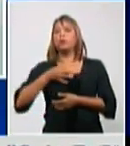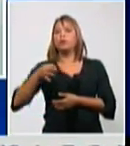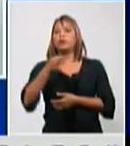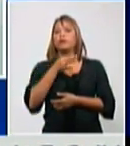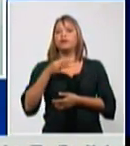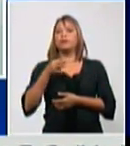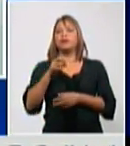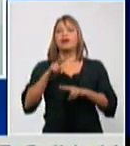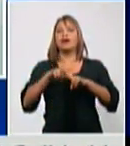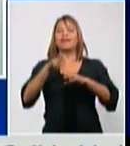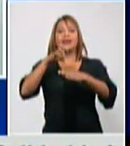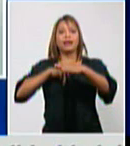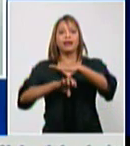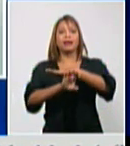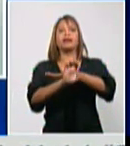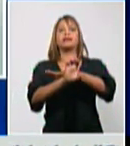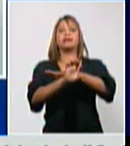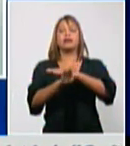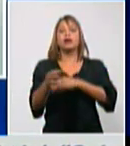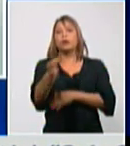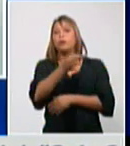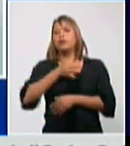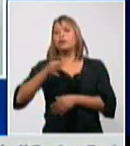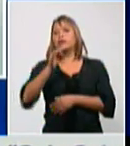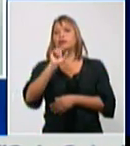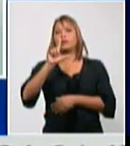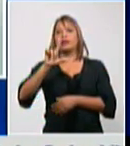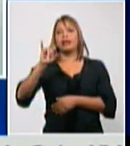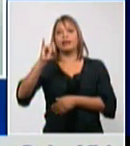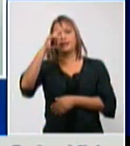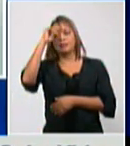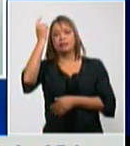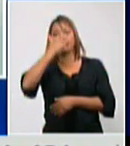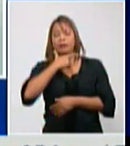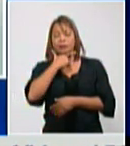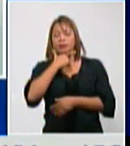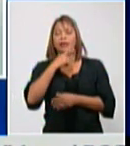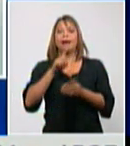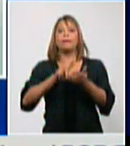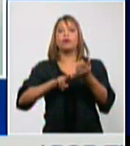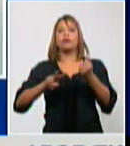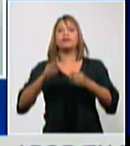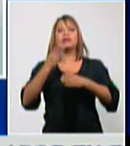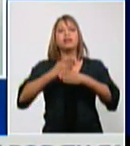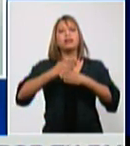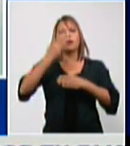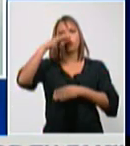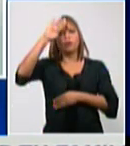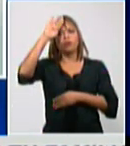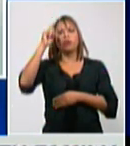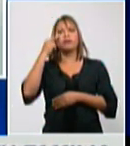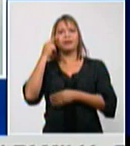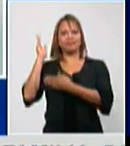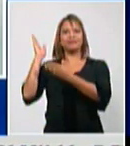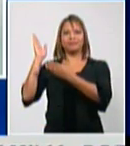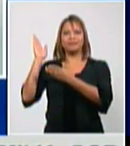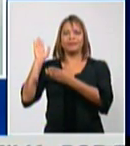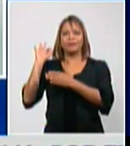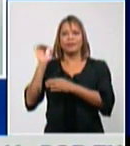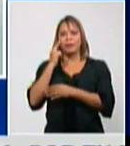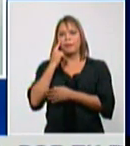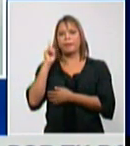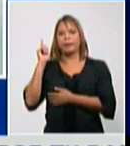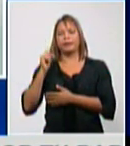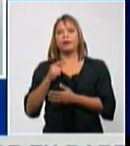del Este el municipio de La Liza en la provincia de Santiago ahí puso Lilian por